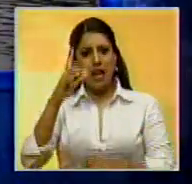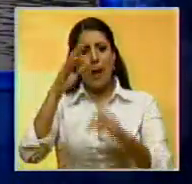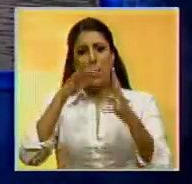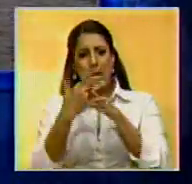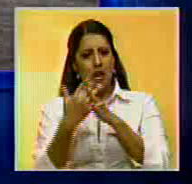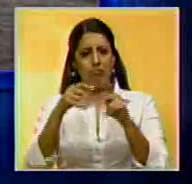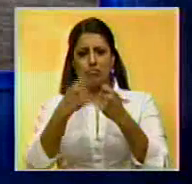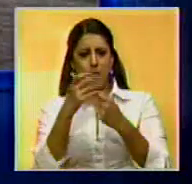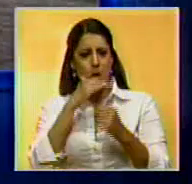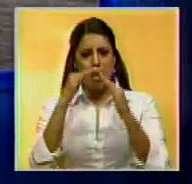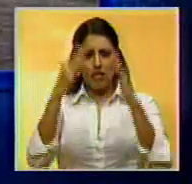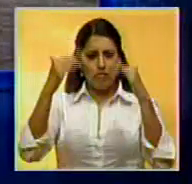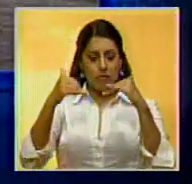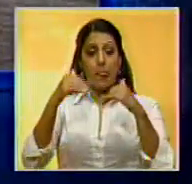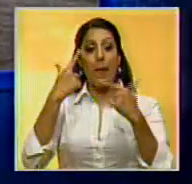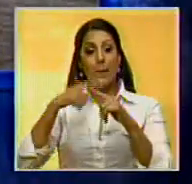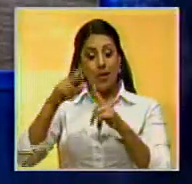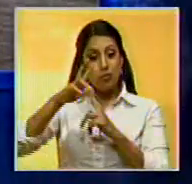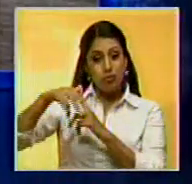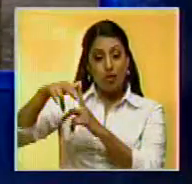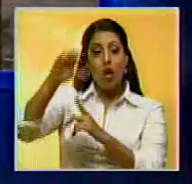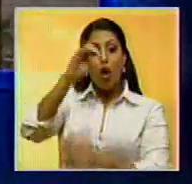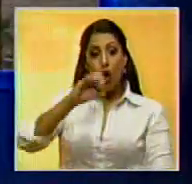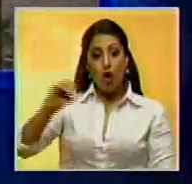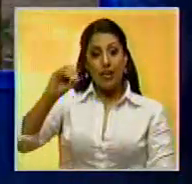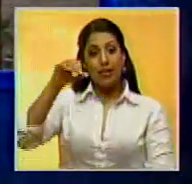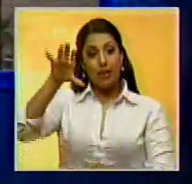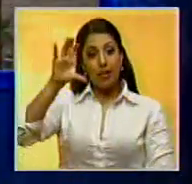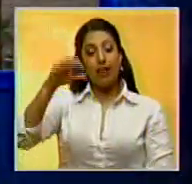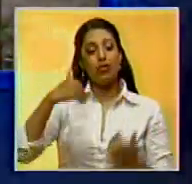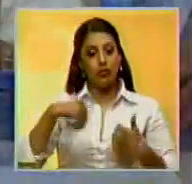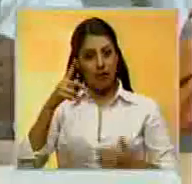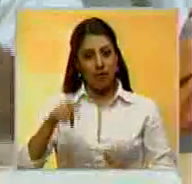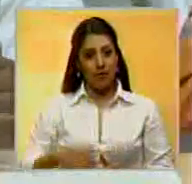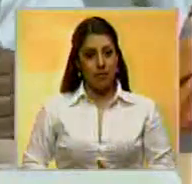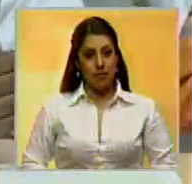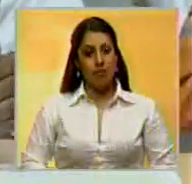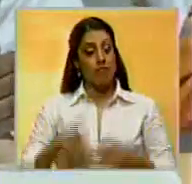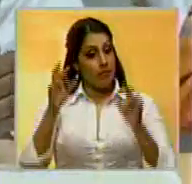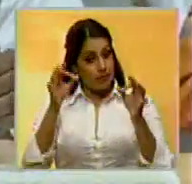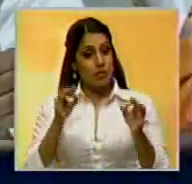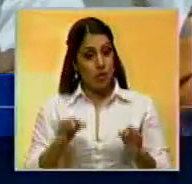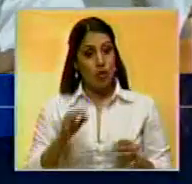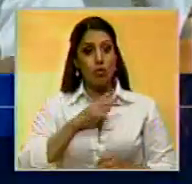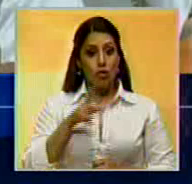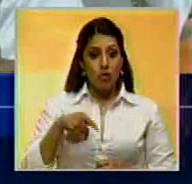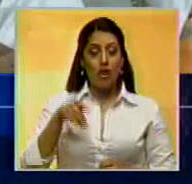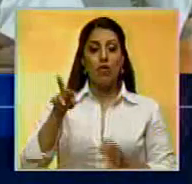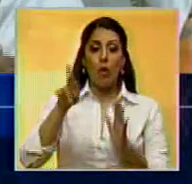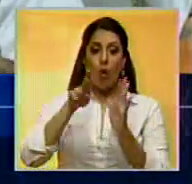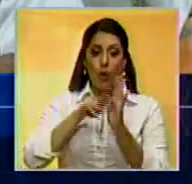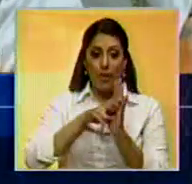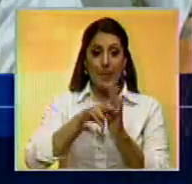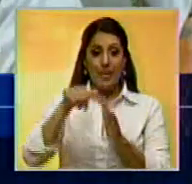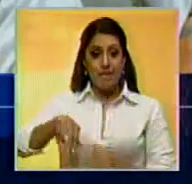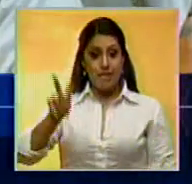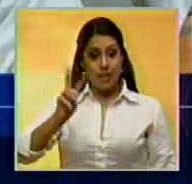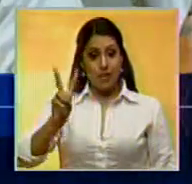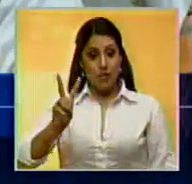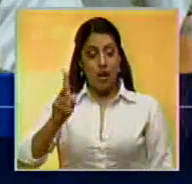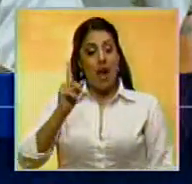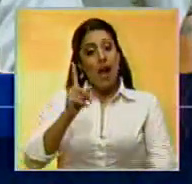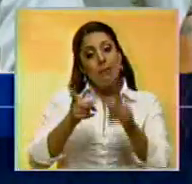barrios. No descarta que el fenómeno afecte la zona oriental del país. Seguramente vamos a tener nosotros en Venezuela